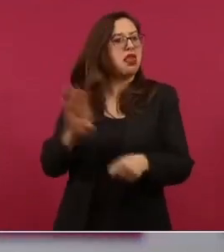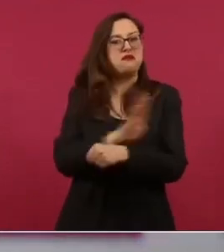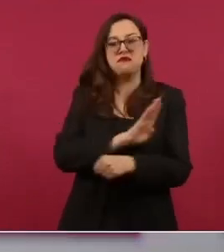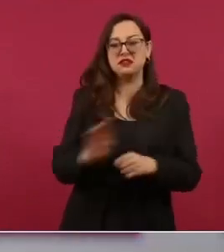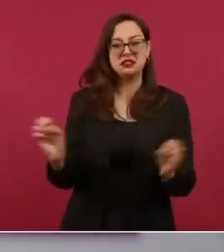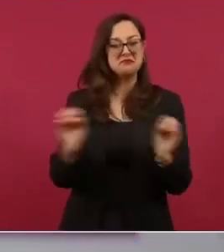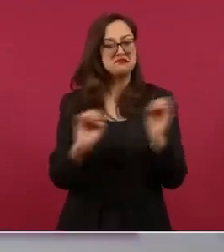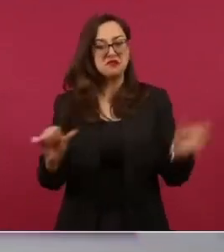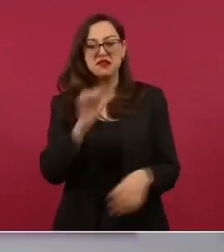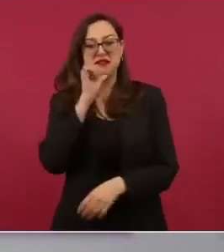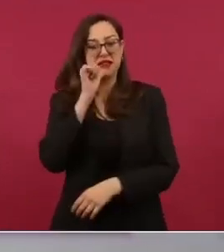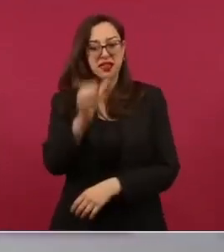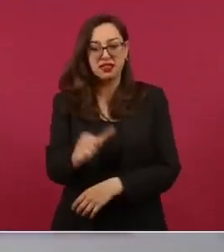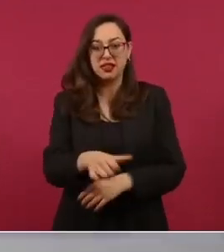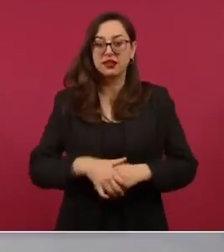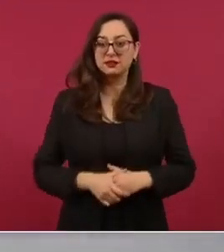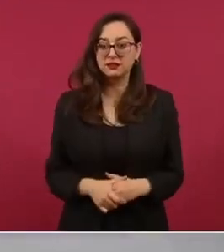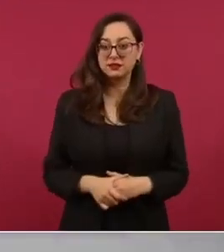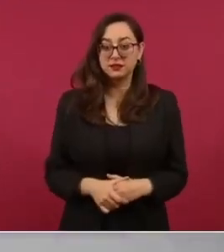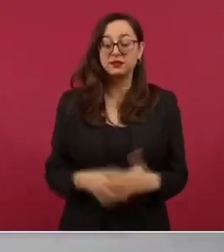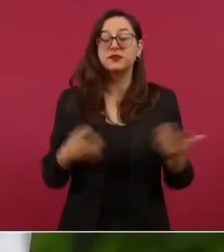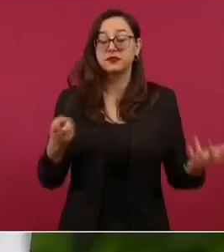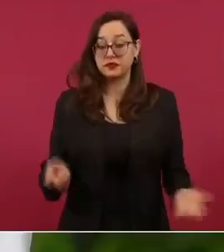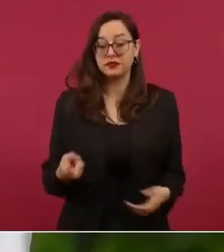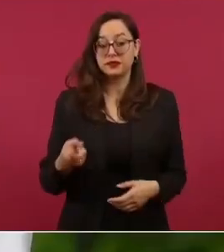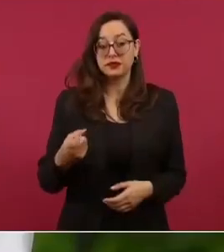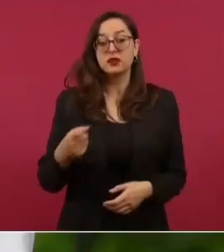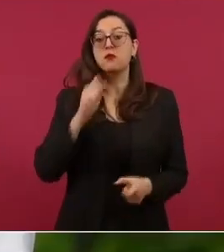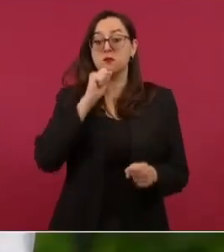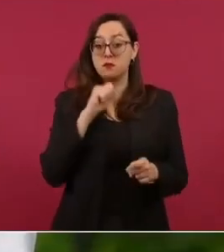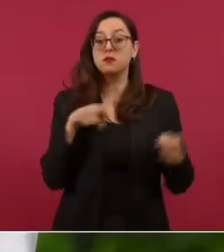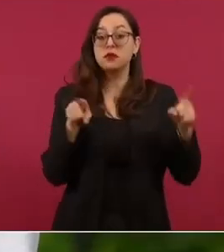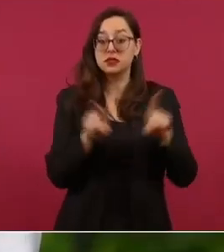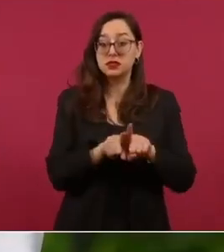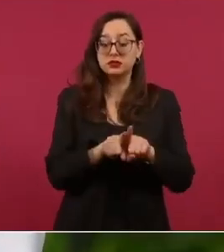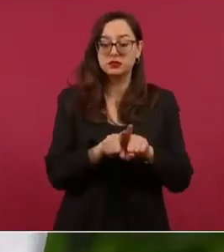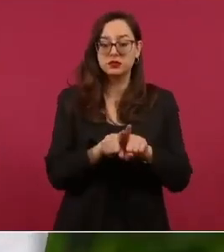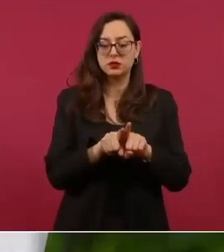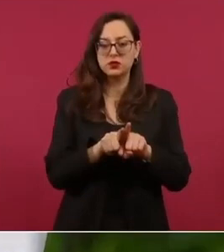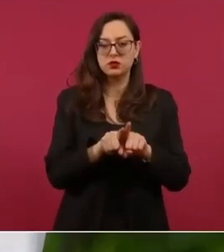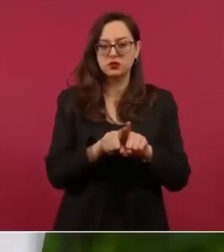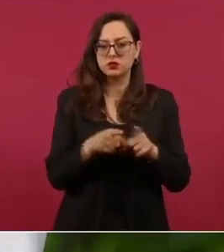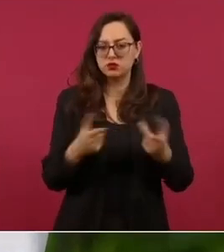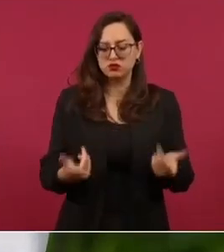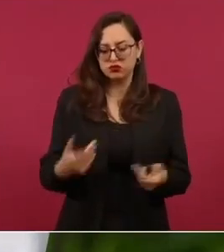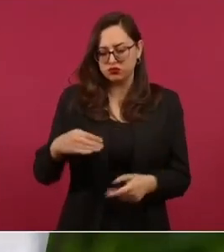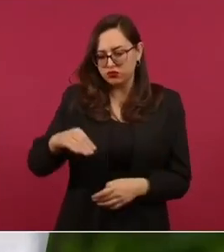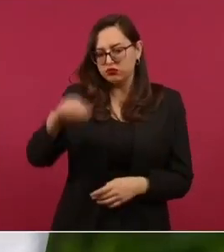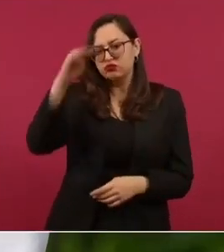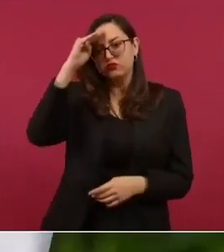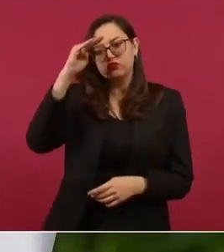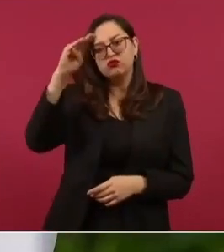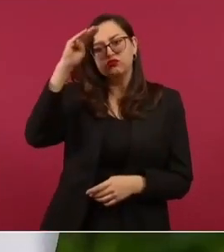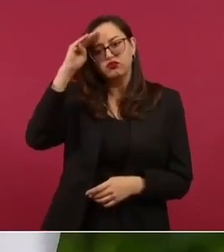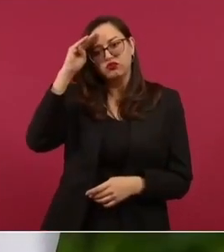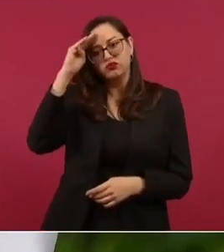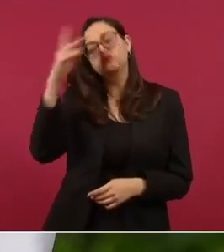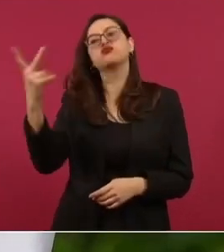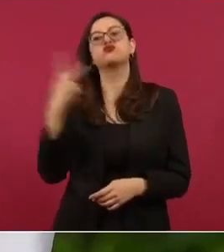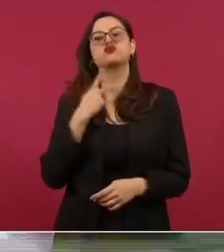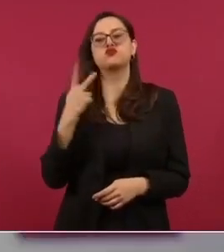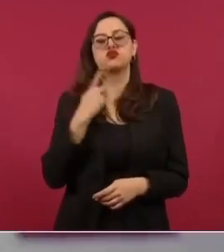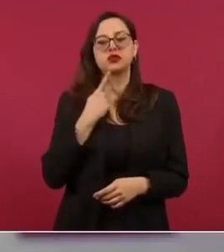nación de este criterio se desprende también nuestro fundamento de política